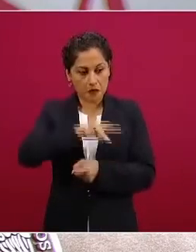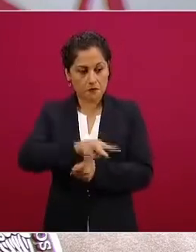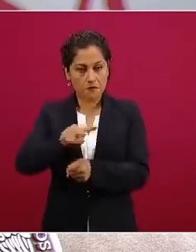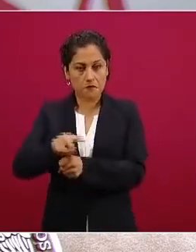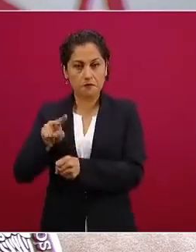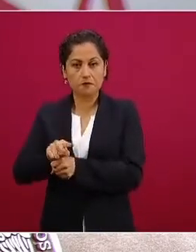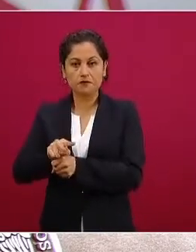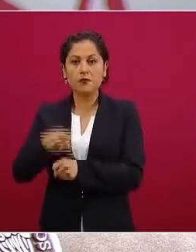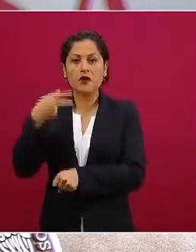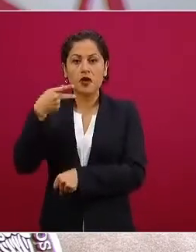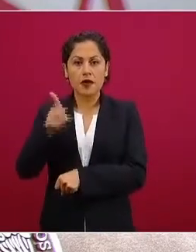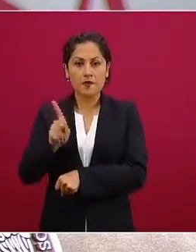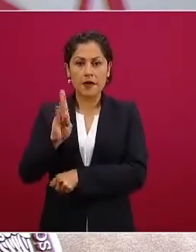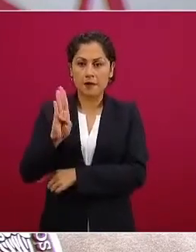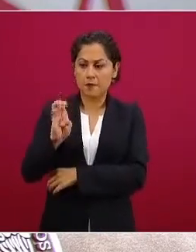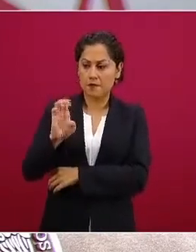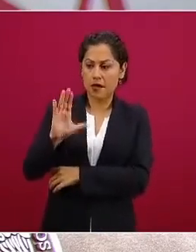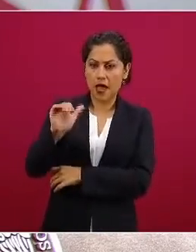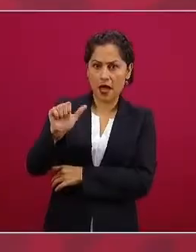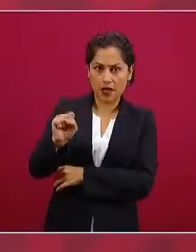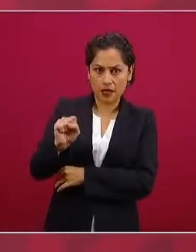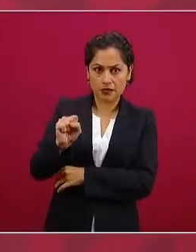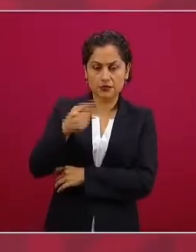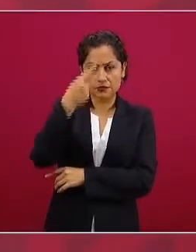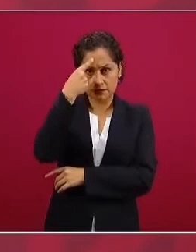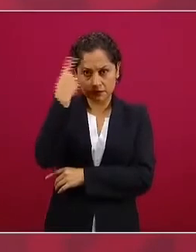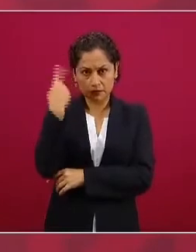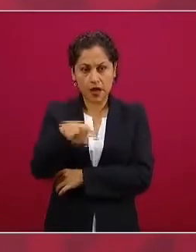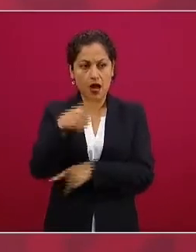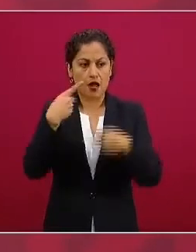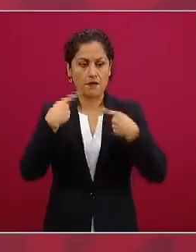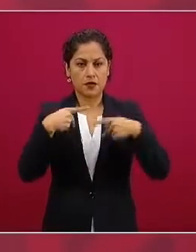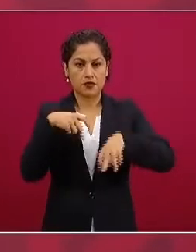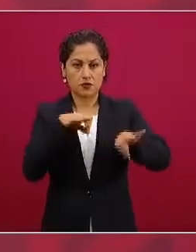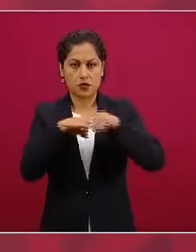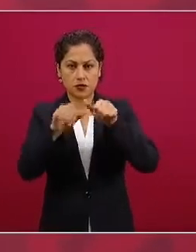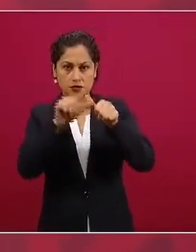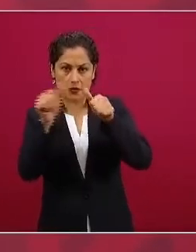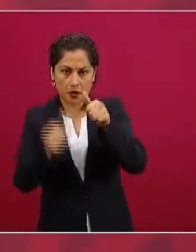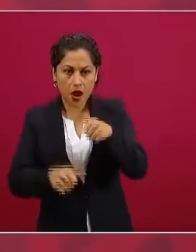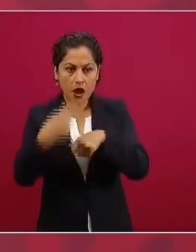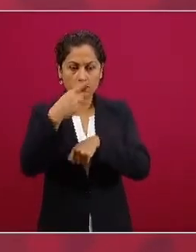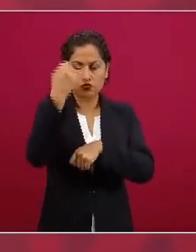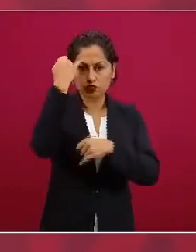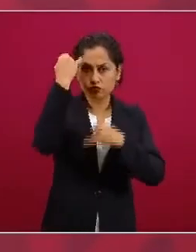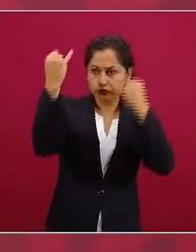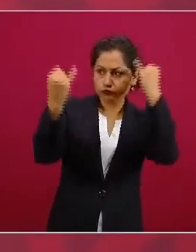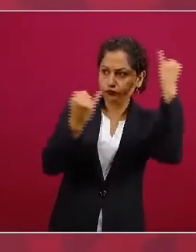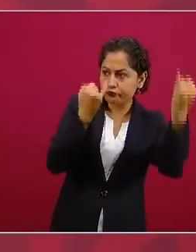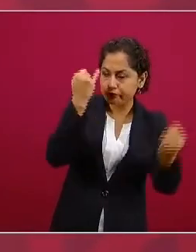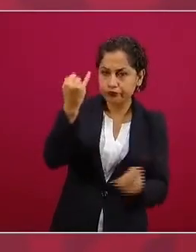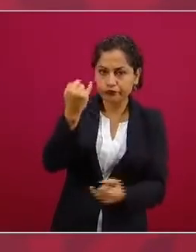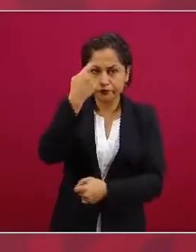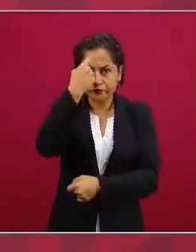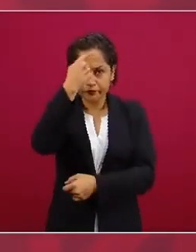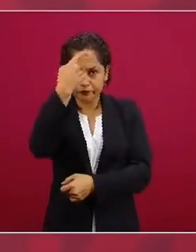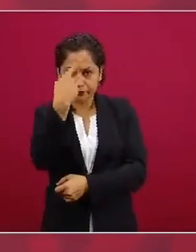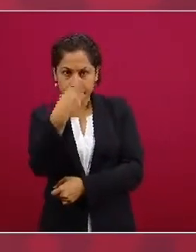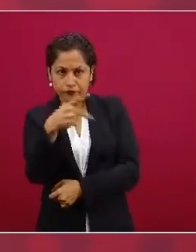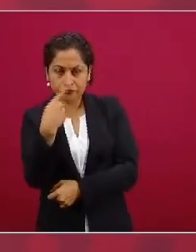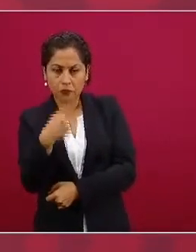becas a los creadores es otra forma de